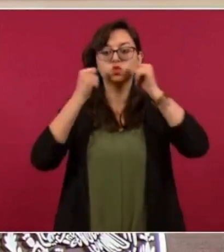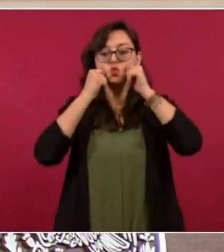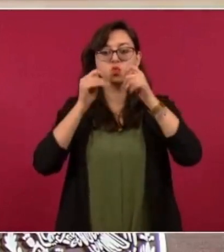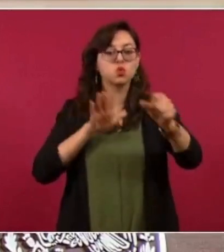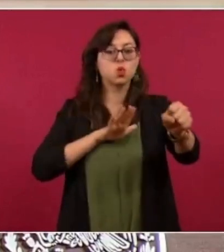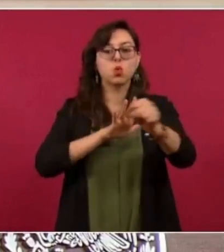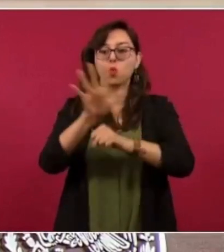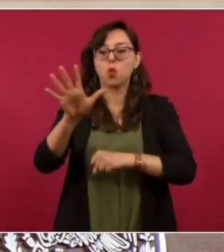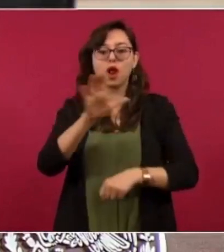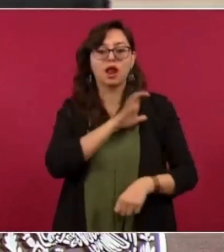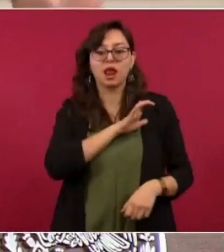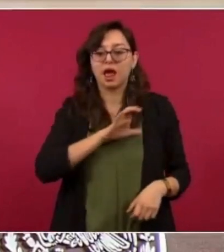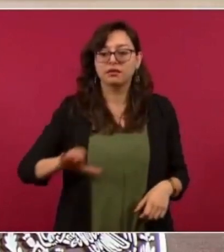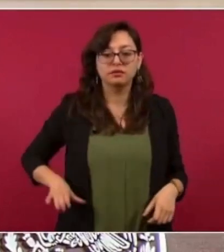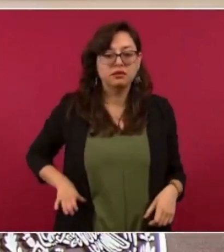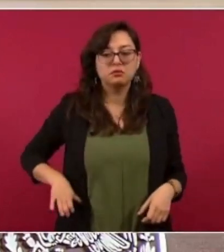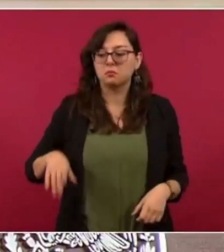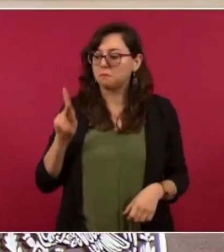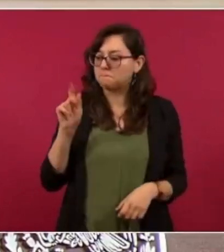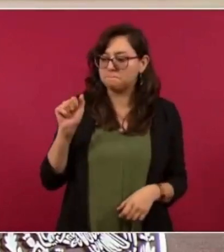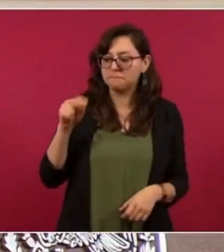y siempre gana.